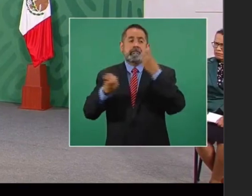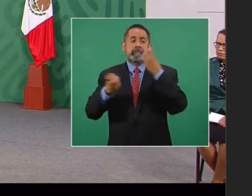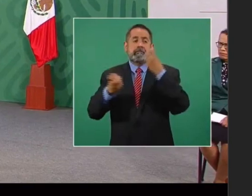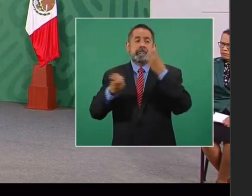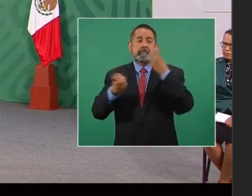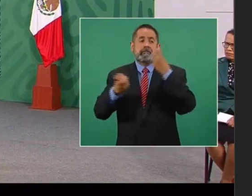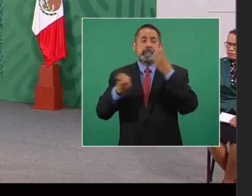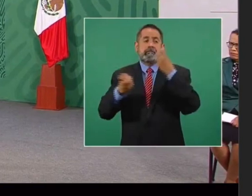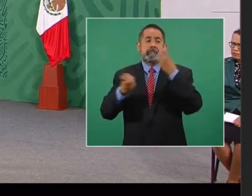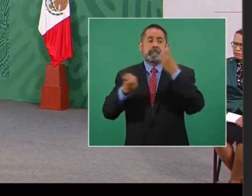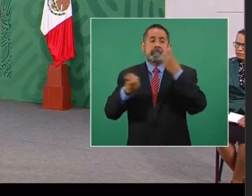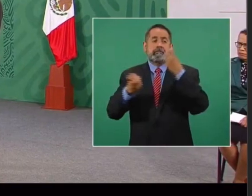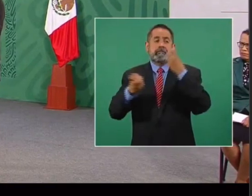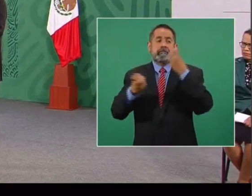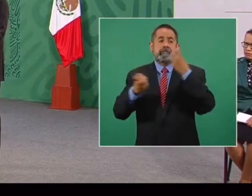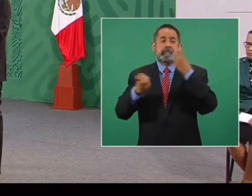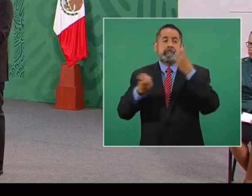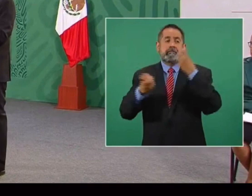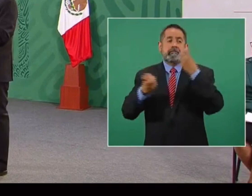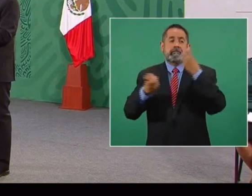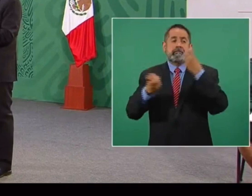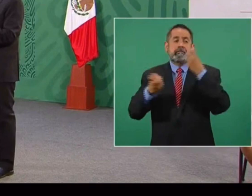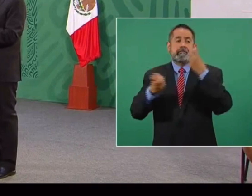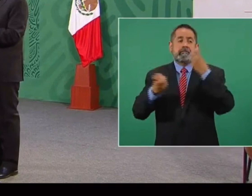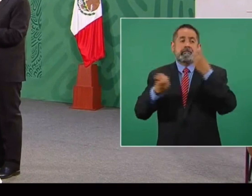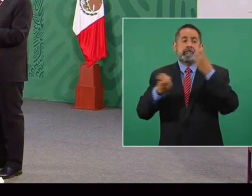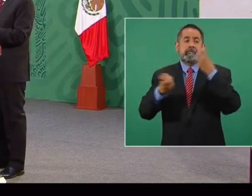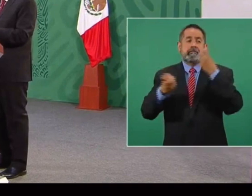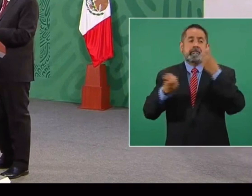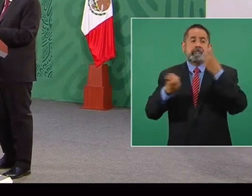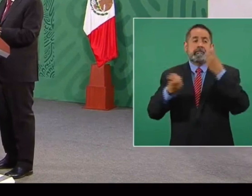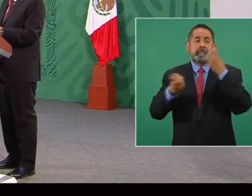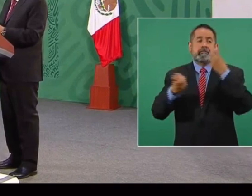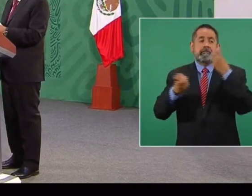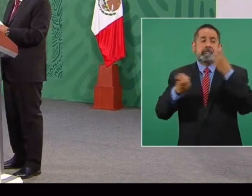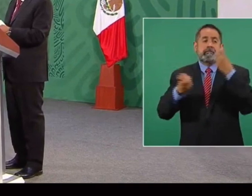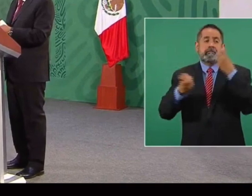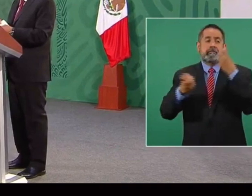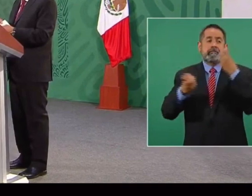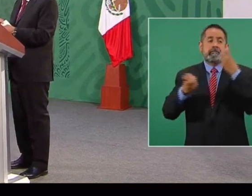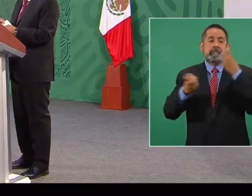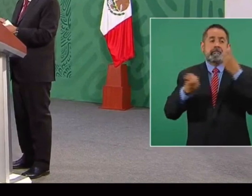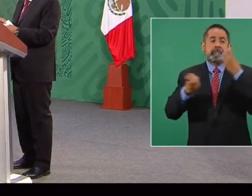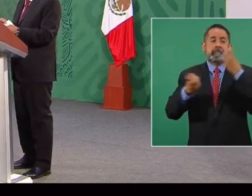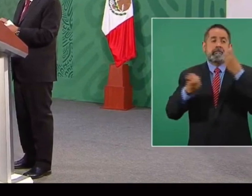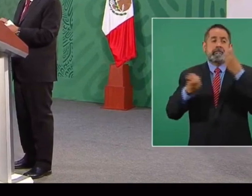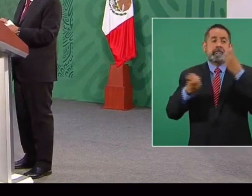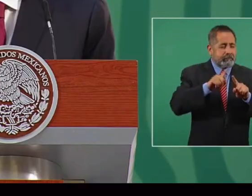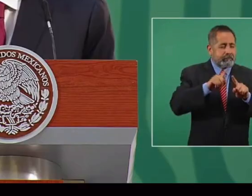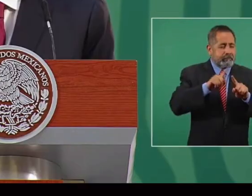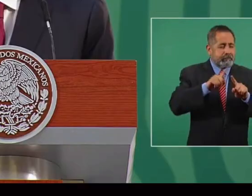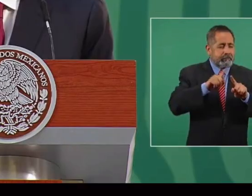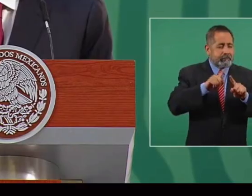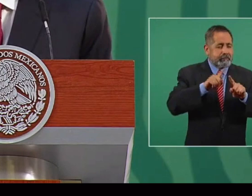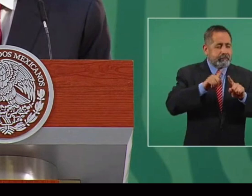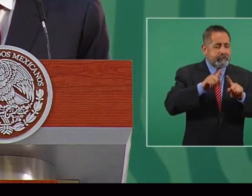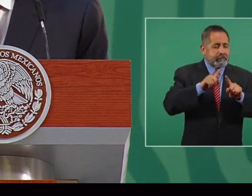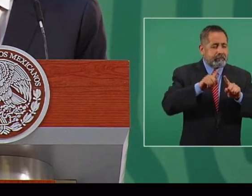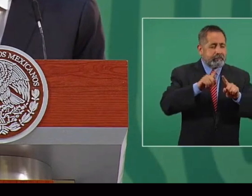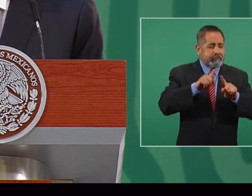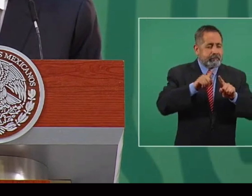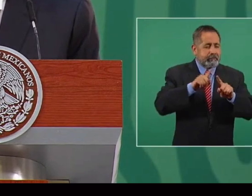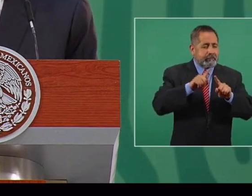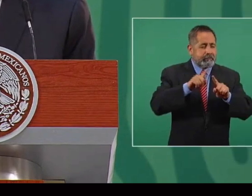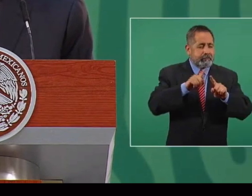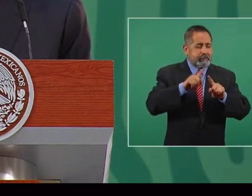bienestar de los mexicanos Devuelve lo que nos pertenece y lo que nos han robado